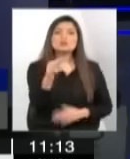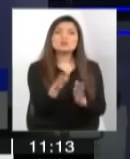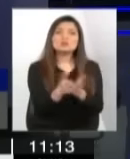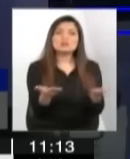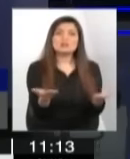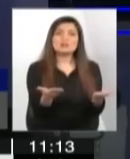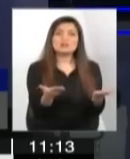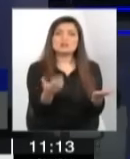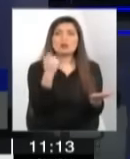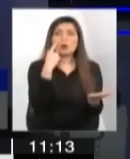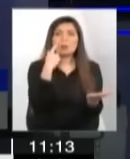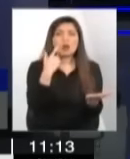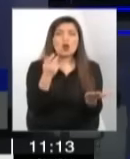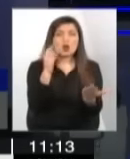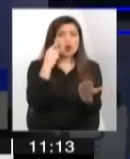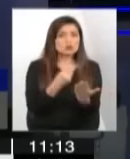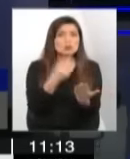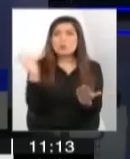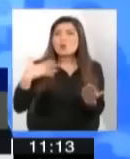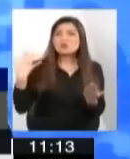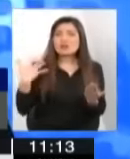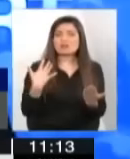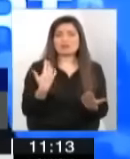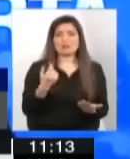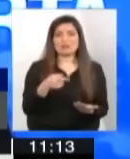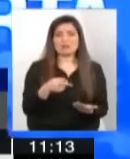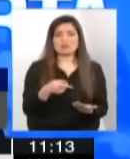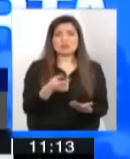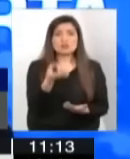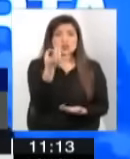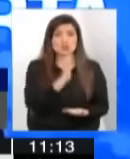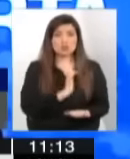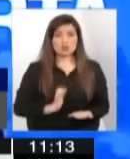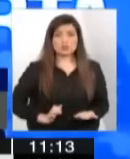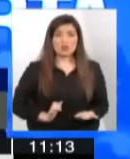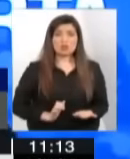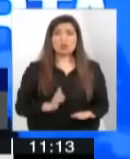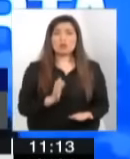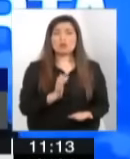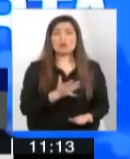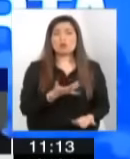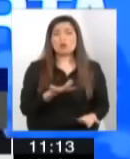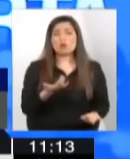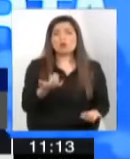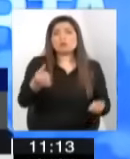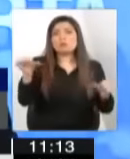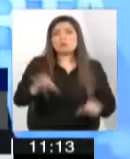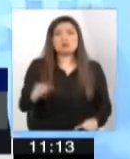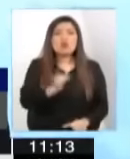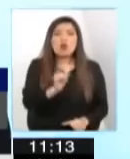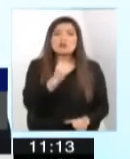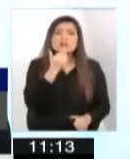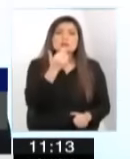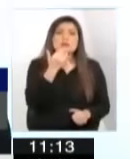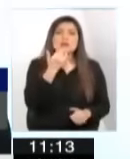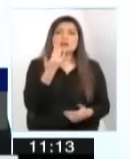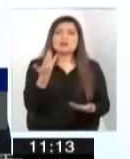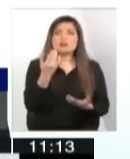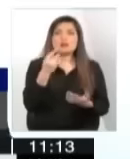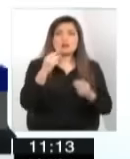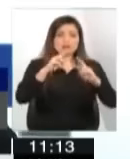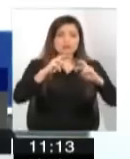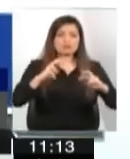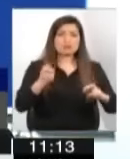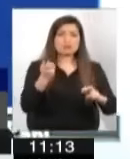importante en este sentido. Entonces, no solamente el Estado ha fallado, las universidades, el CONICID en la asignación de recursos para investigaciones,